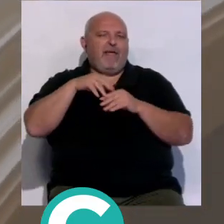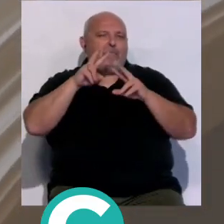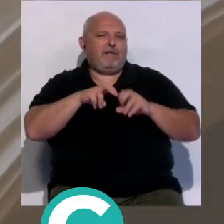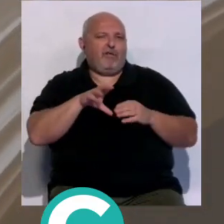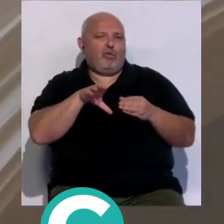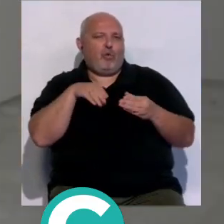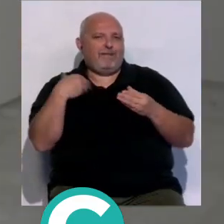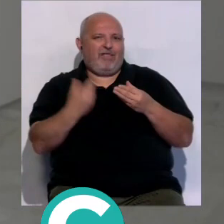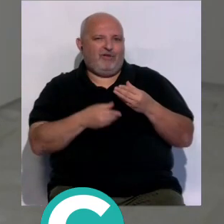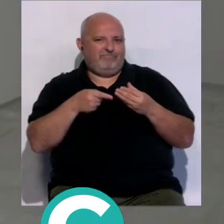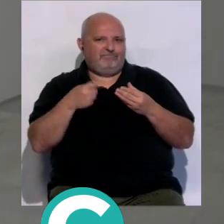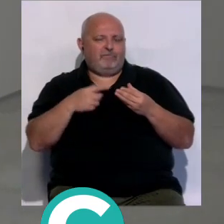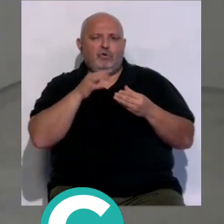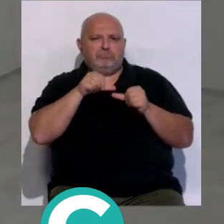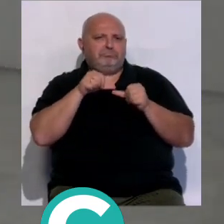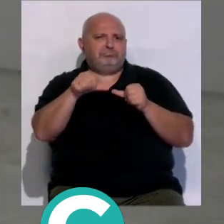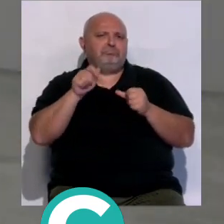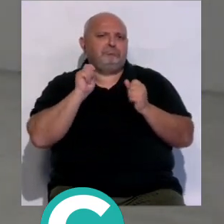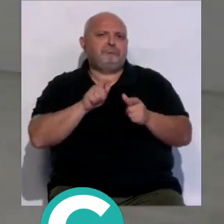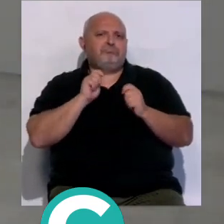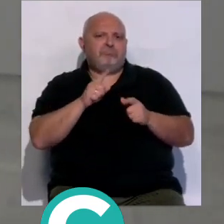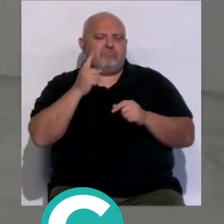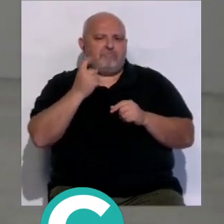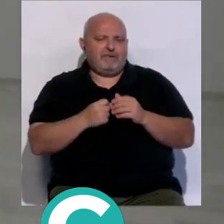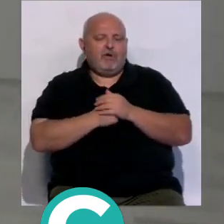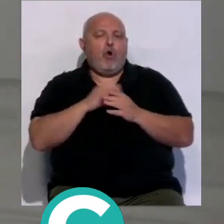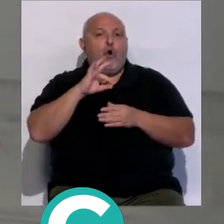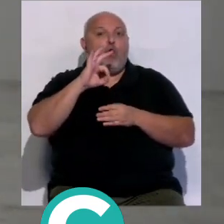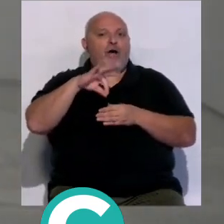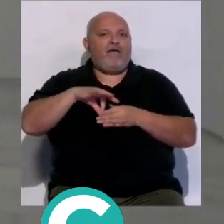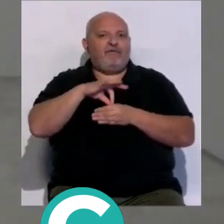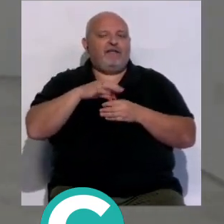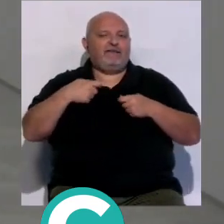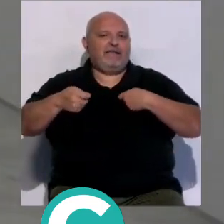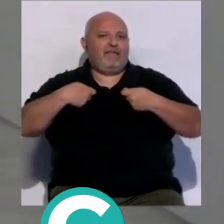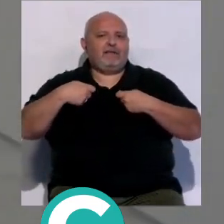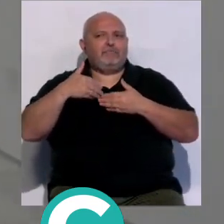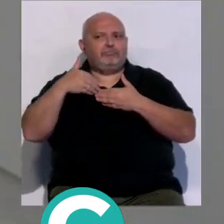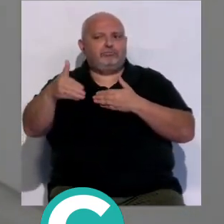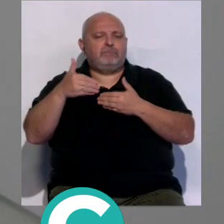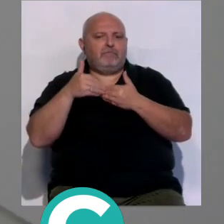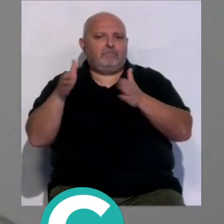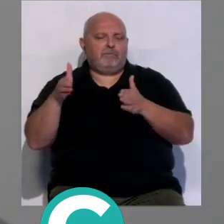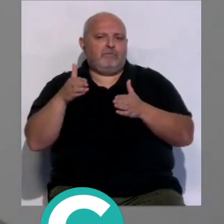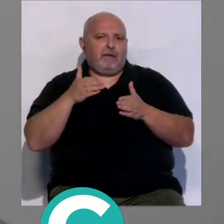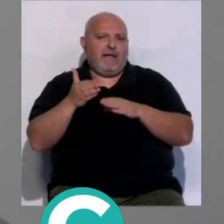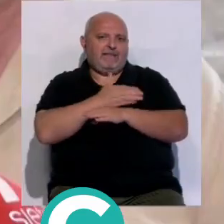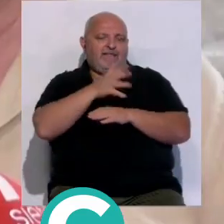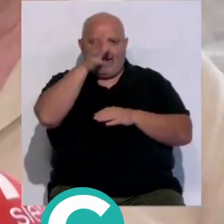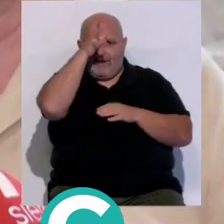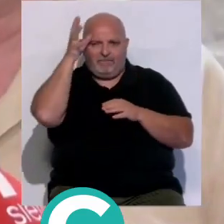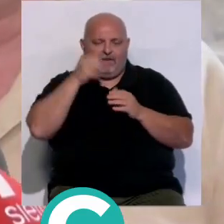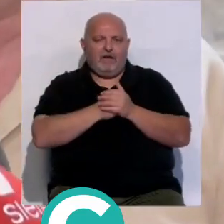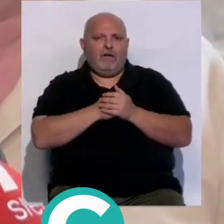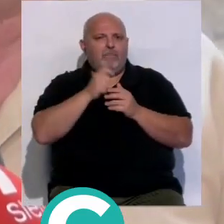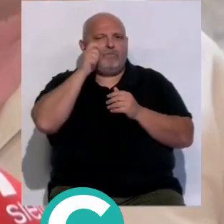y documentación que se llenarán en próximas fechas o la cafetería y la tienda que saldrán a licitación antes de verano el